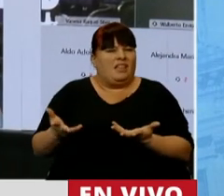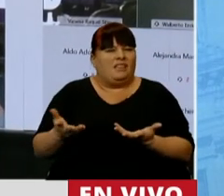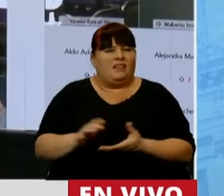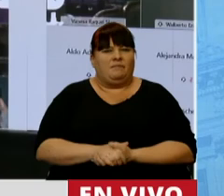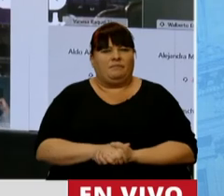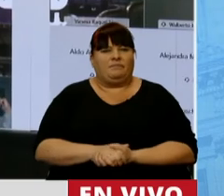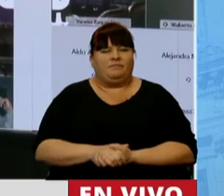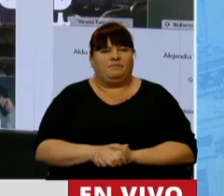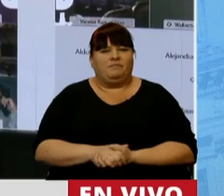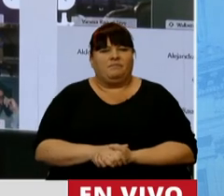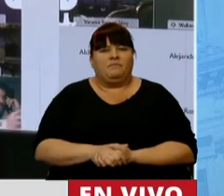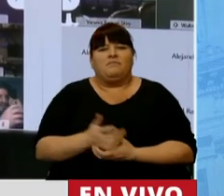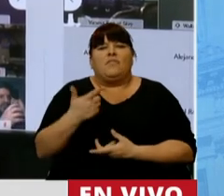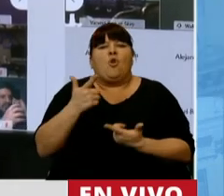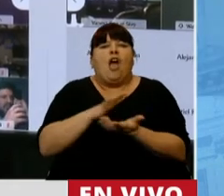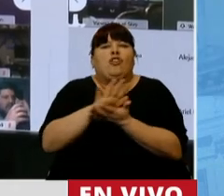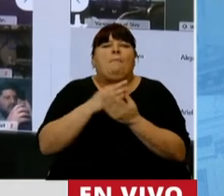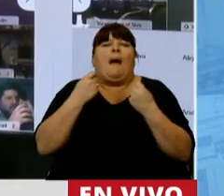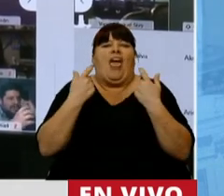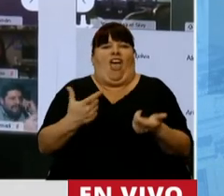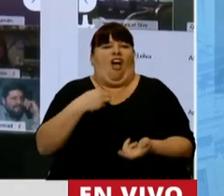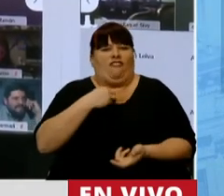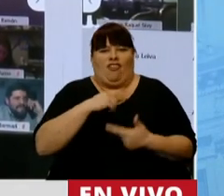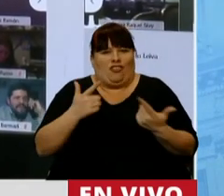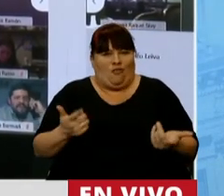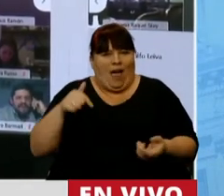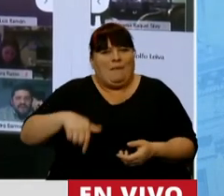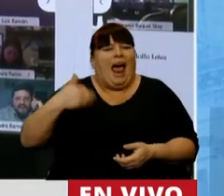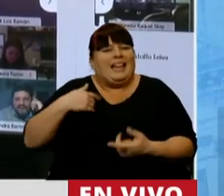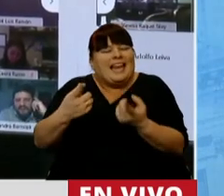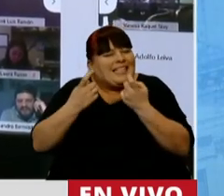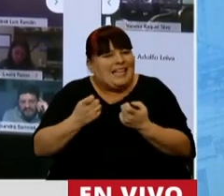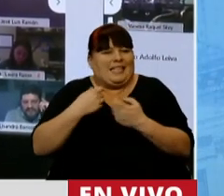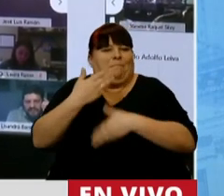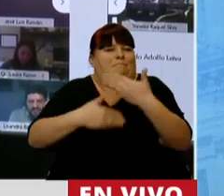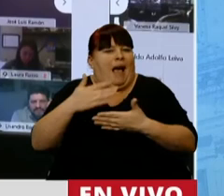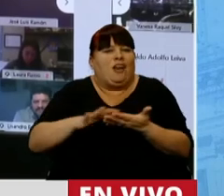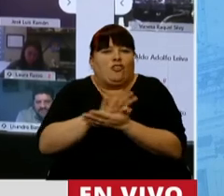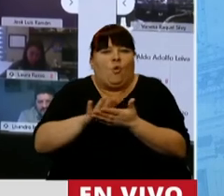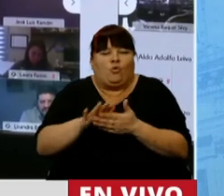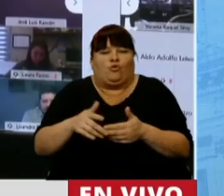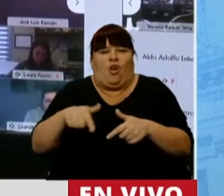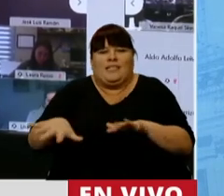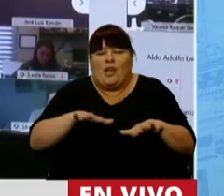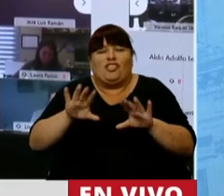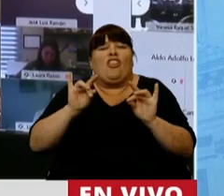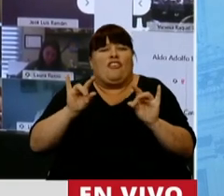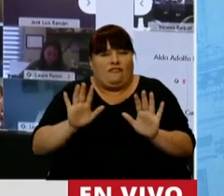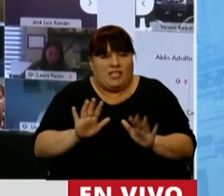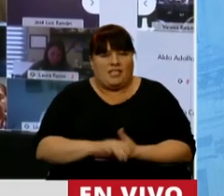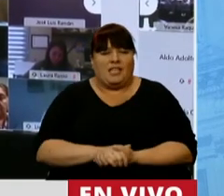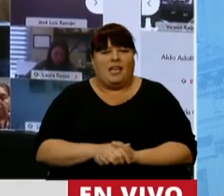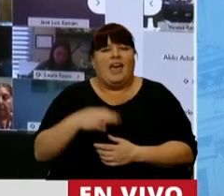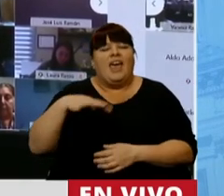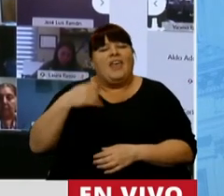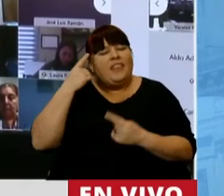nada hacen para generar esta confianza que la Argentina necesita para salir de una situación extremadamente difícil. Creo que